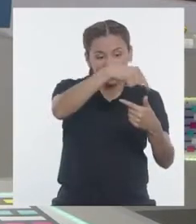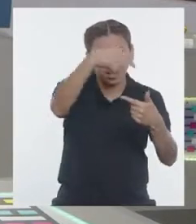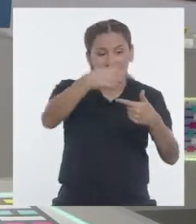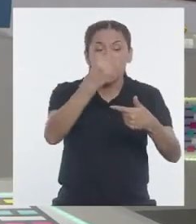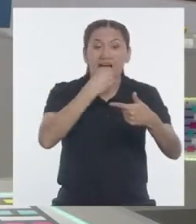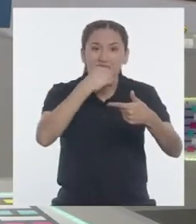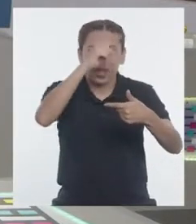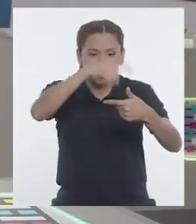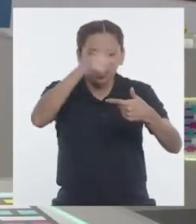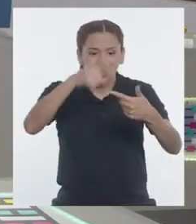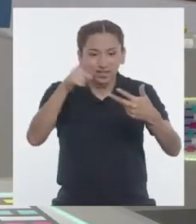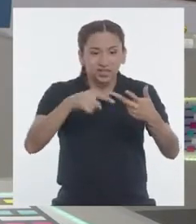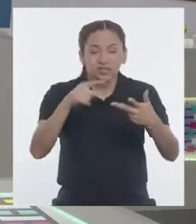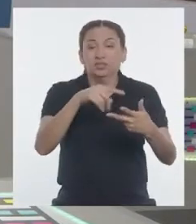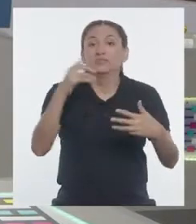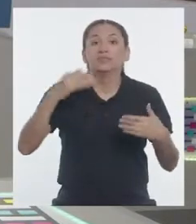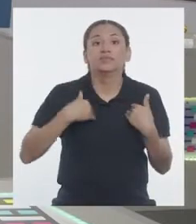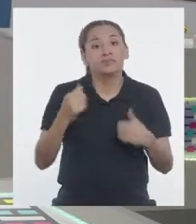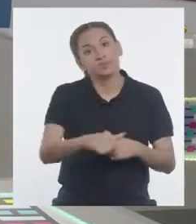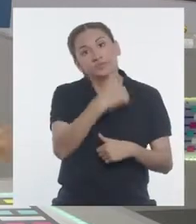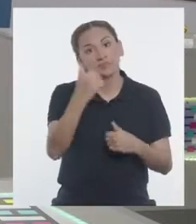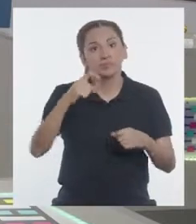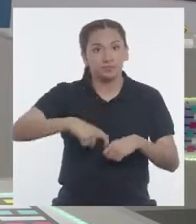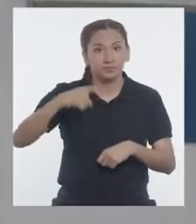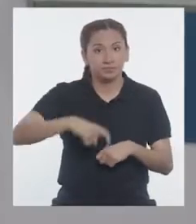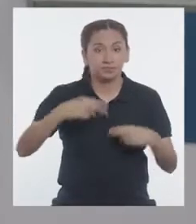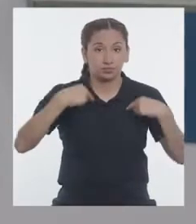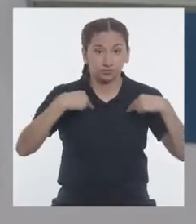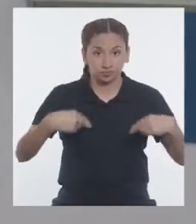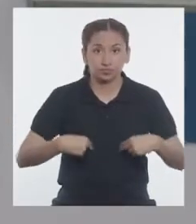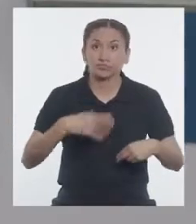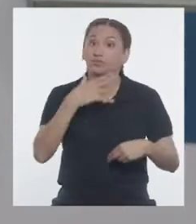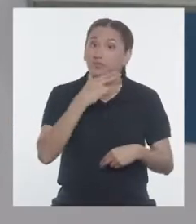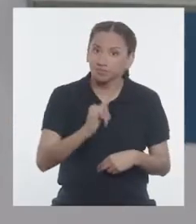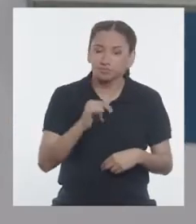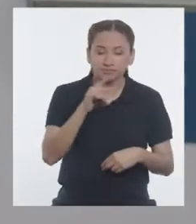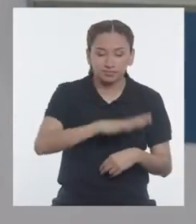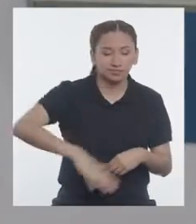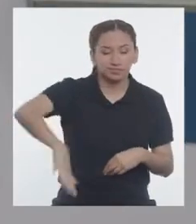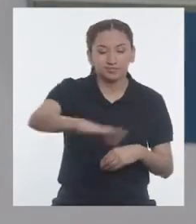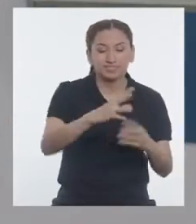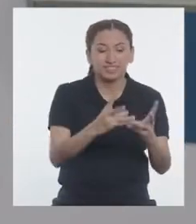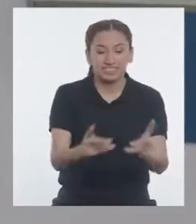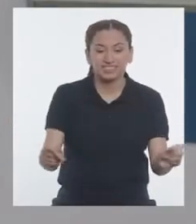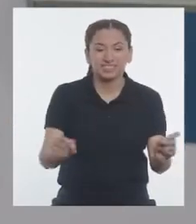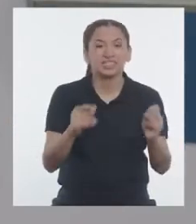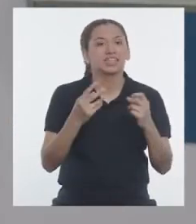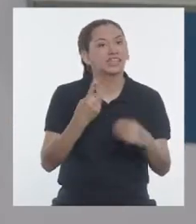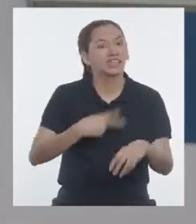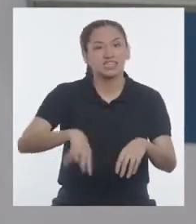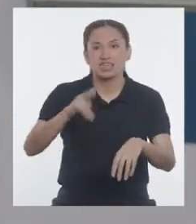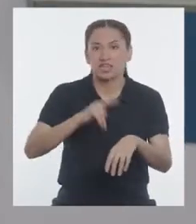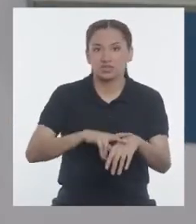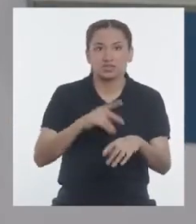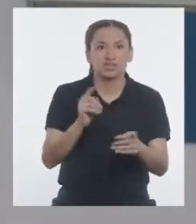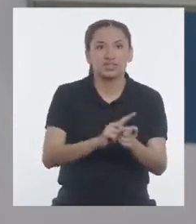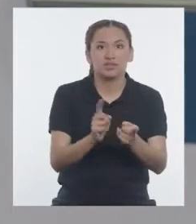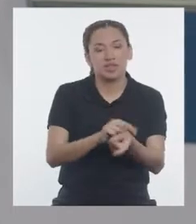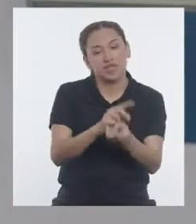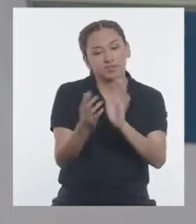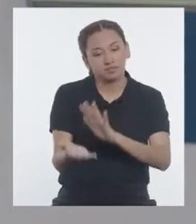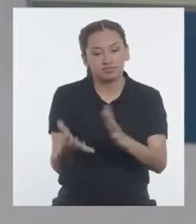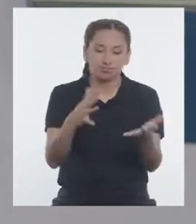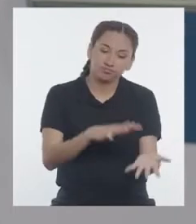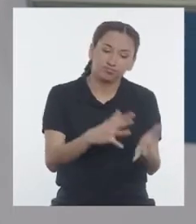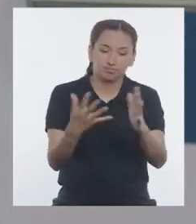tienen otras necesidades nutritivas. Y así se mantiene productiva la tierra, se obtienen y